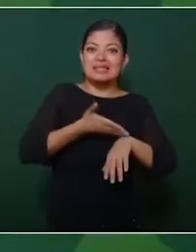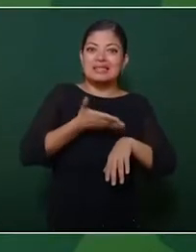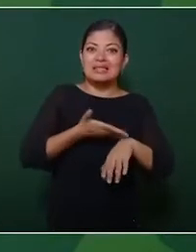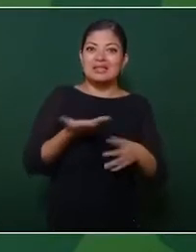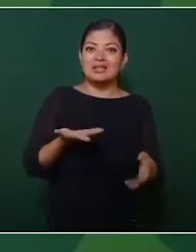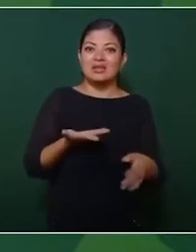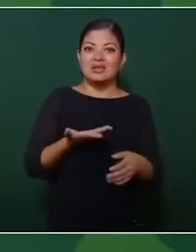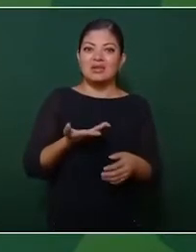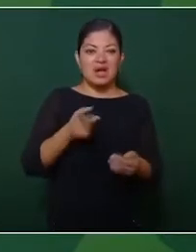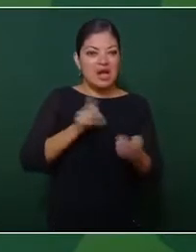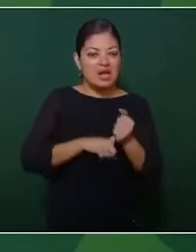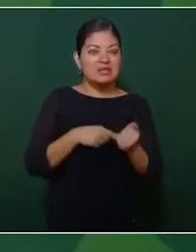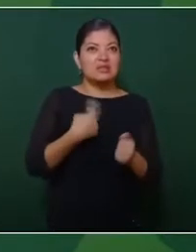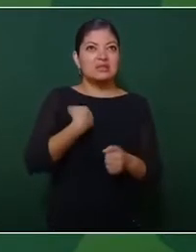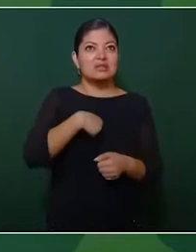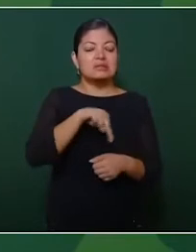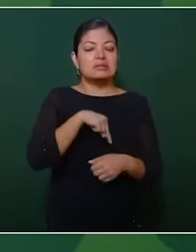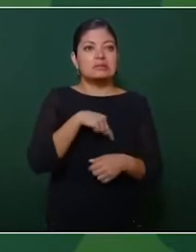nos fuera mal.